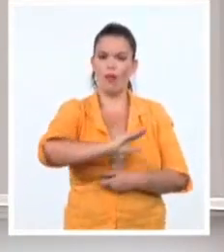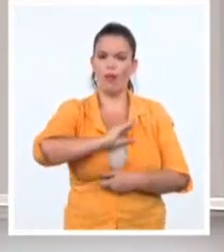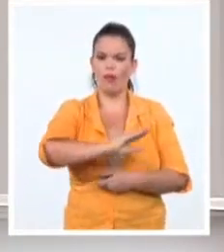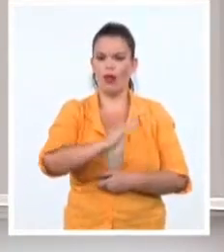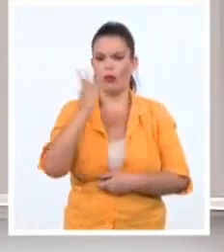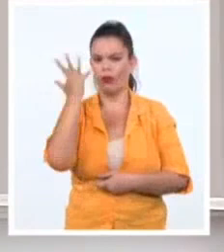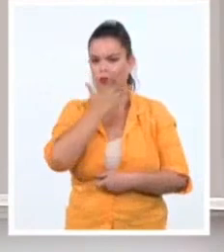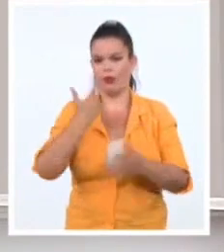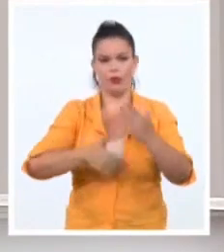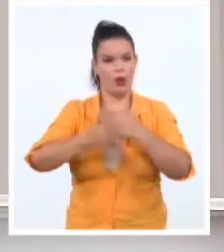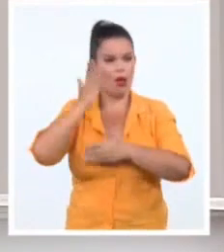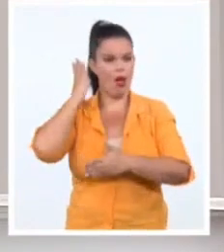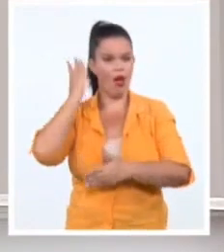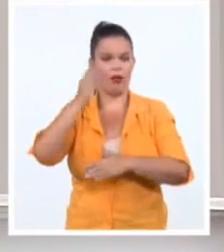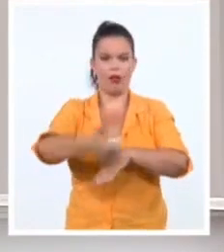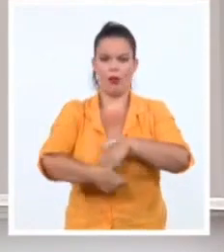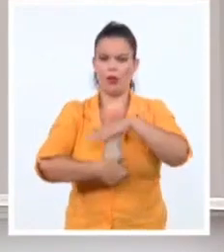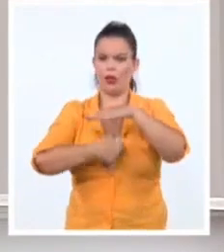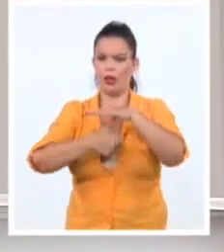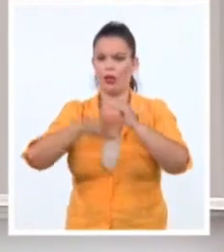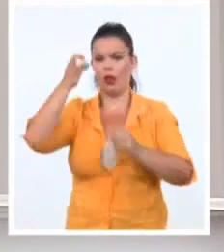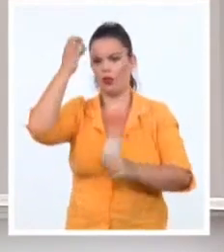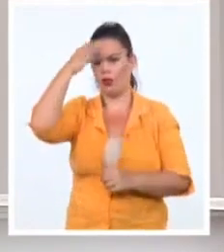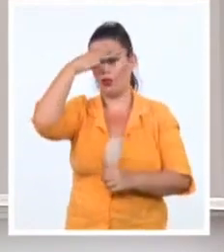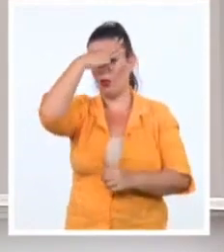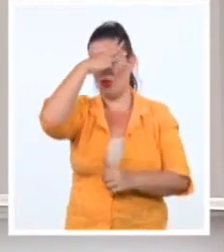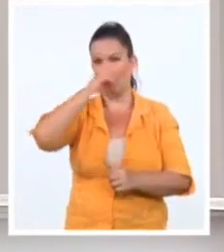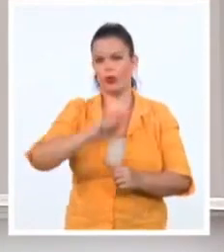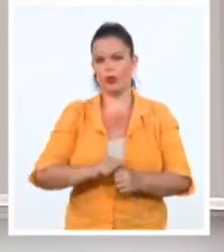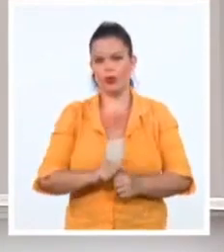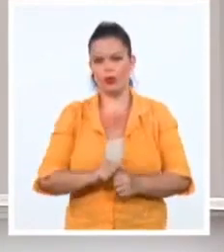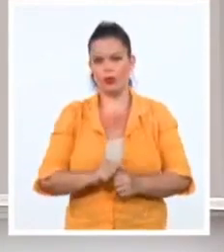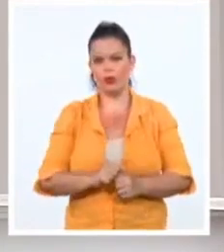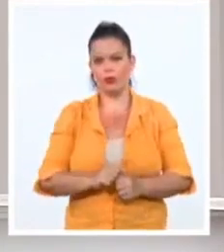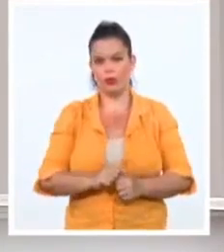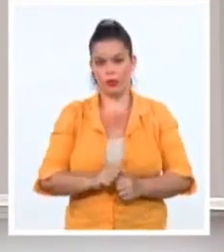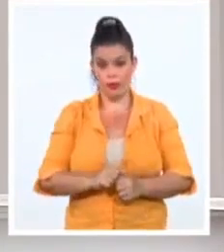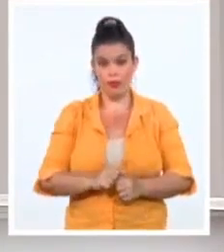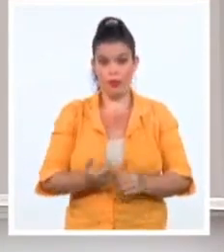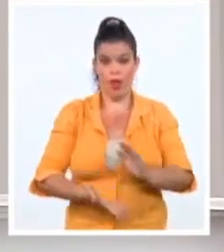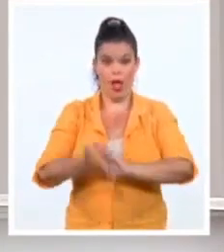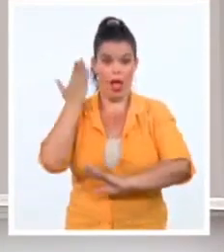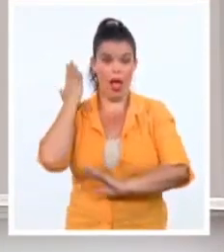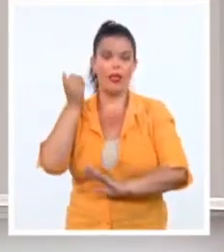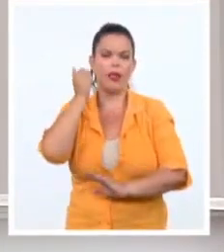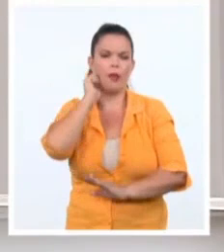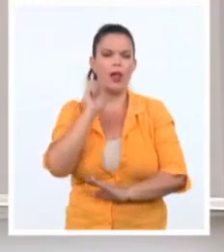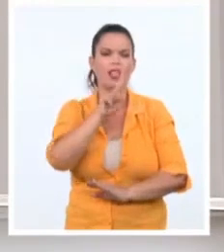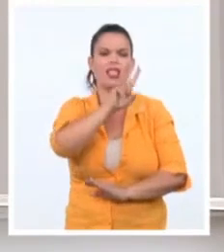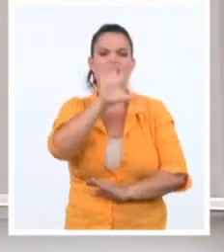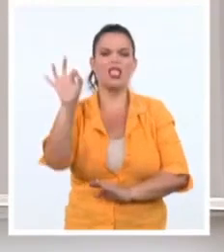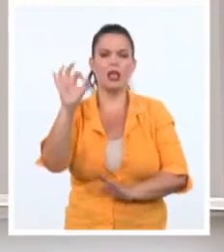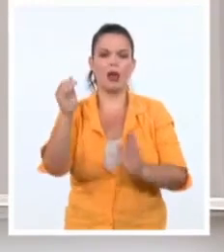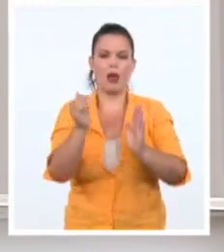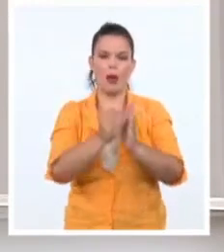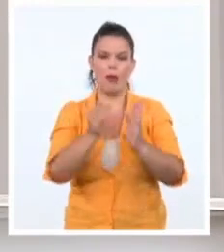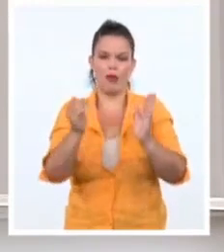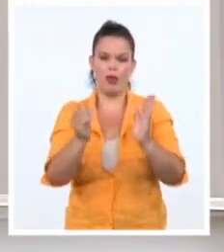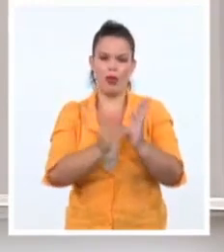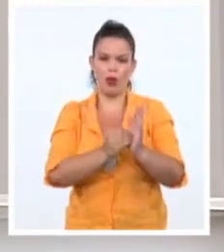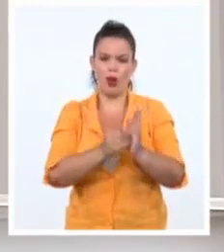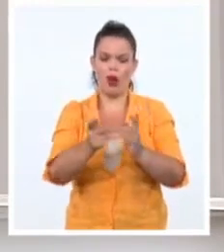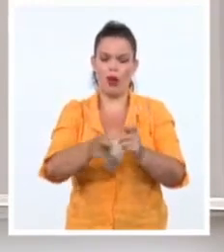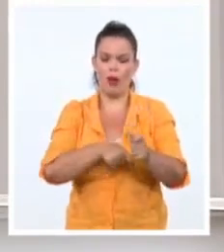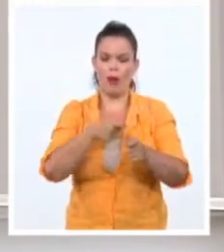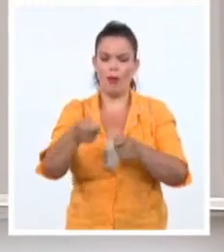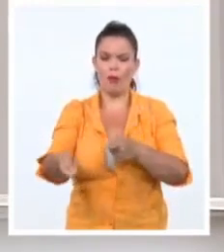Cuba. A la cuantiosa cifra habría que añadir los más de 100 millones de dólares que recibió en ese periodo